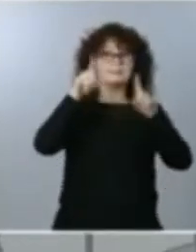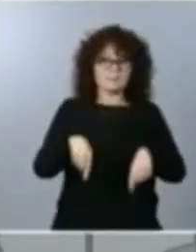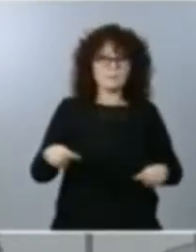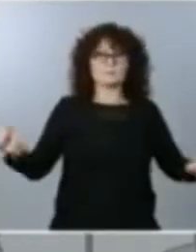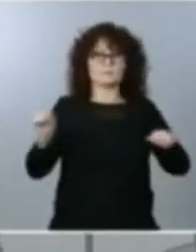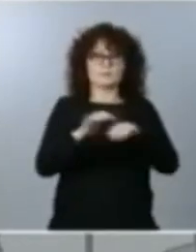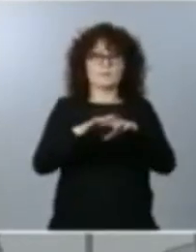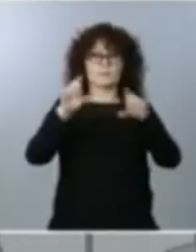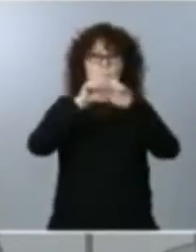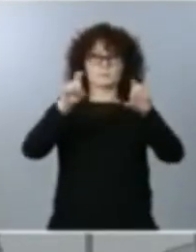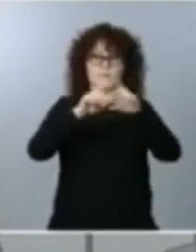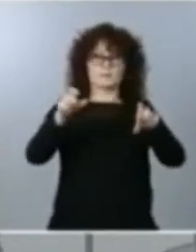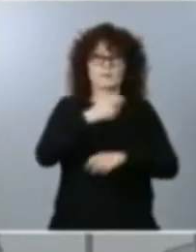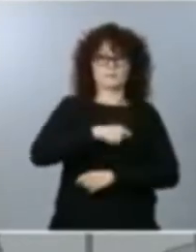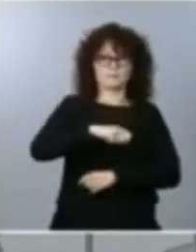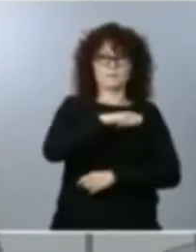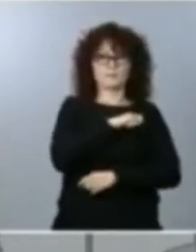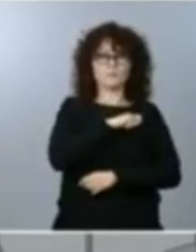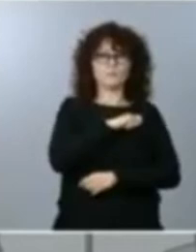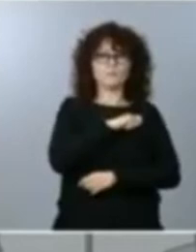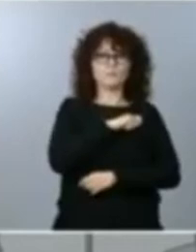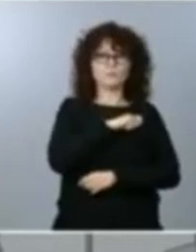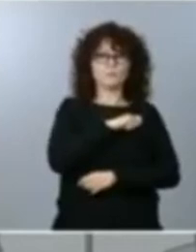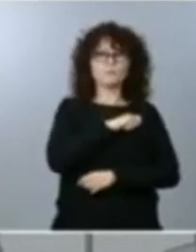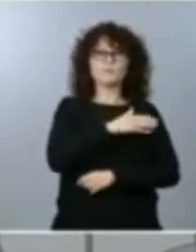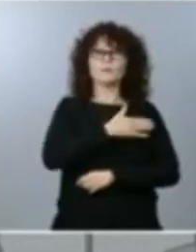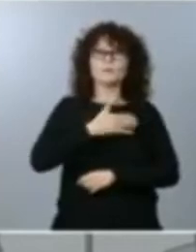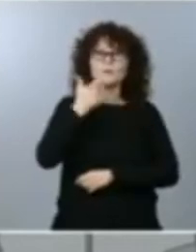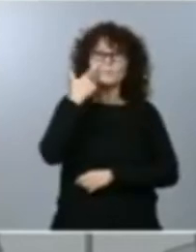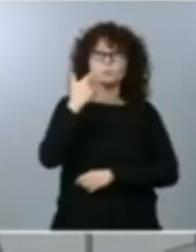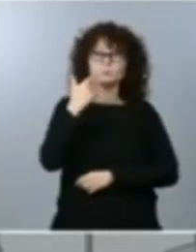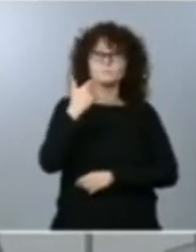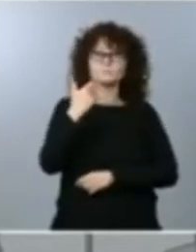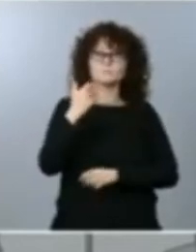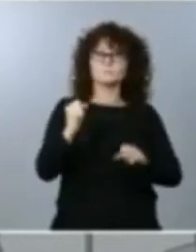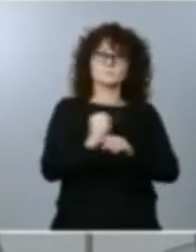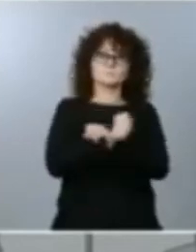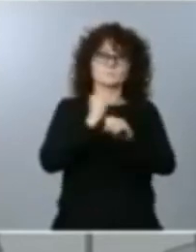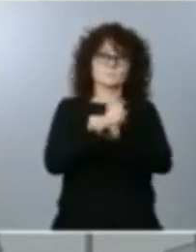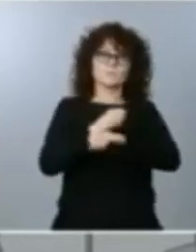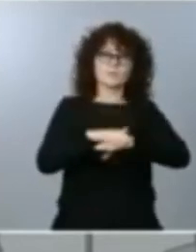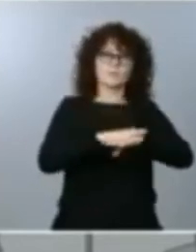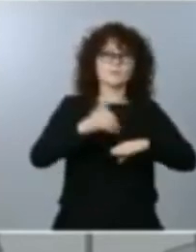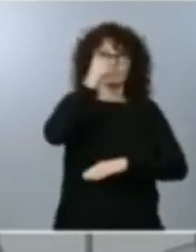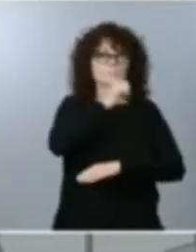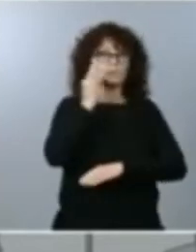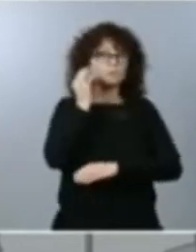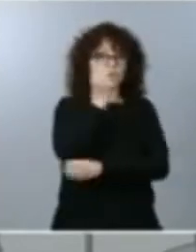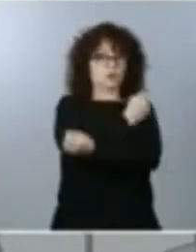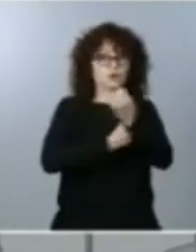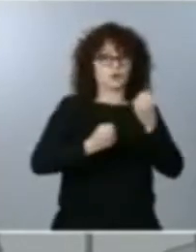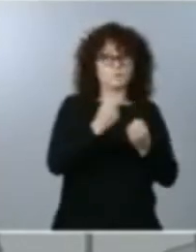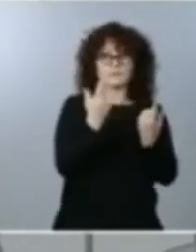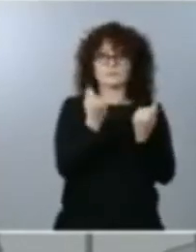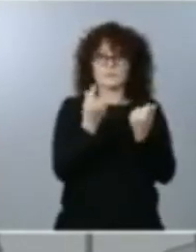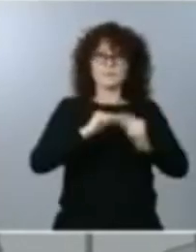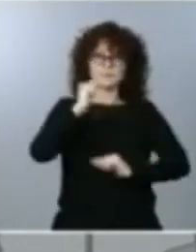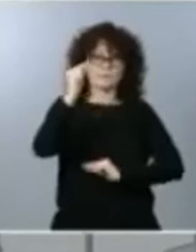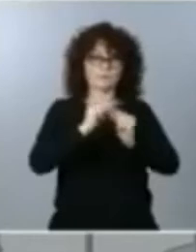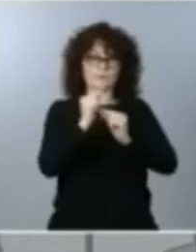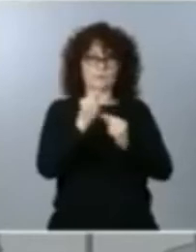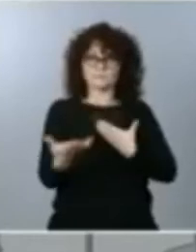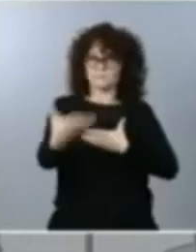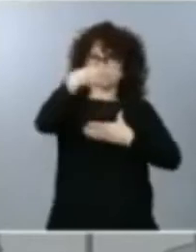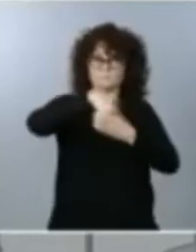Quisiera, en este sentido, destacar especialmente la labor de los ministros y ministras de Economías y de Finanzas integrados en los